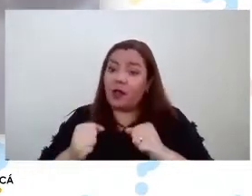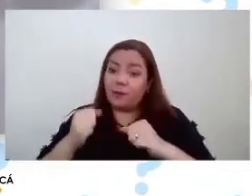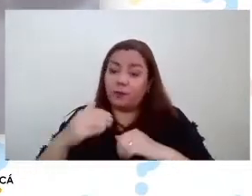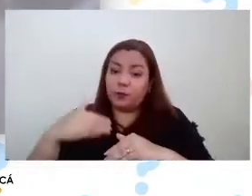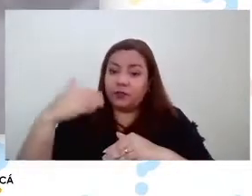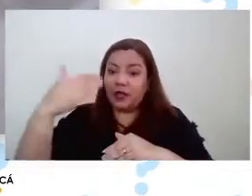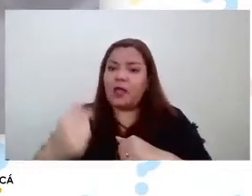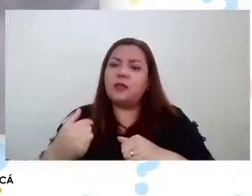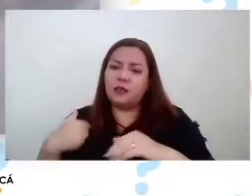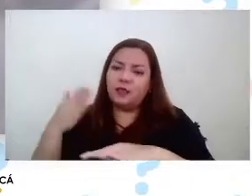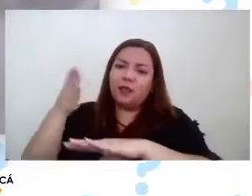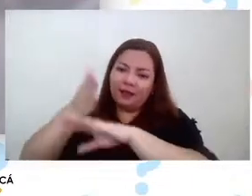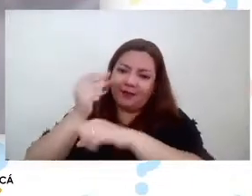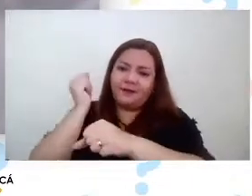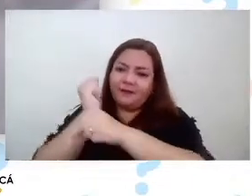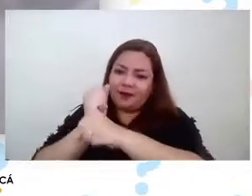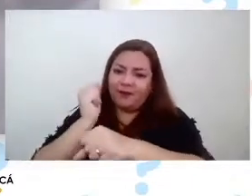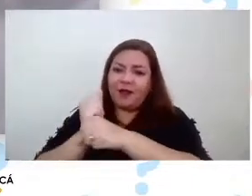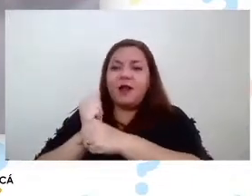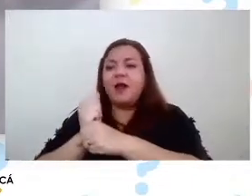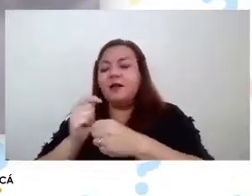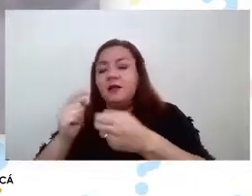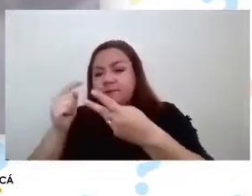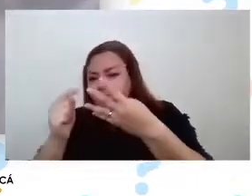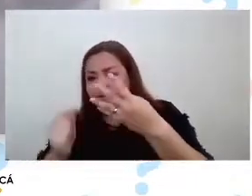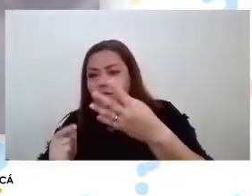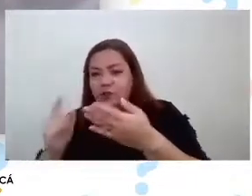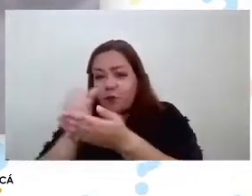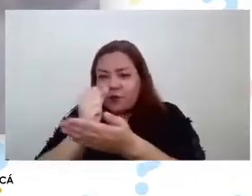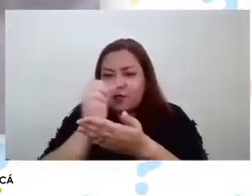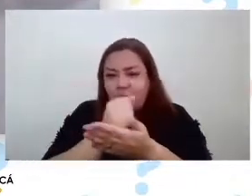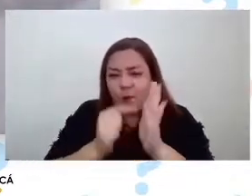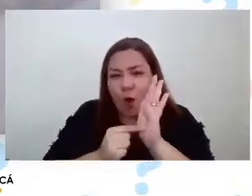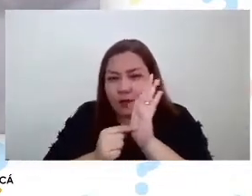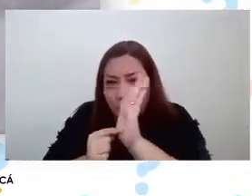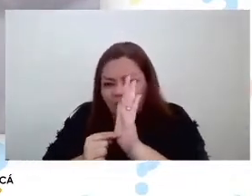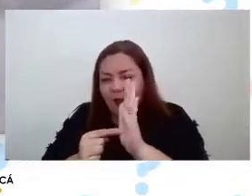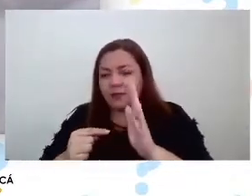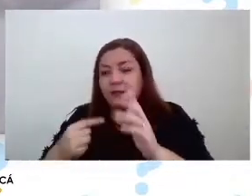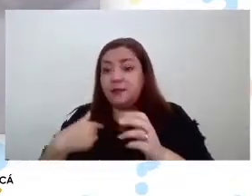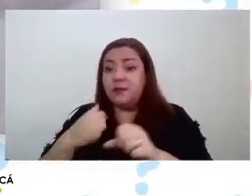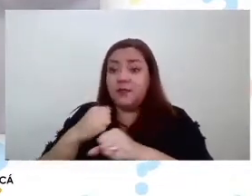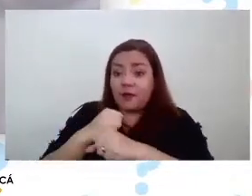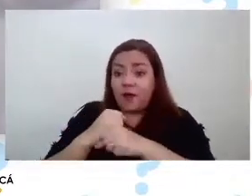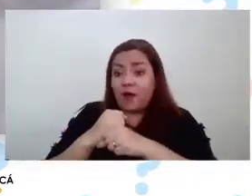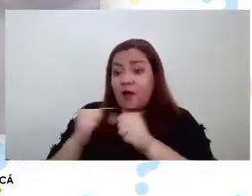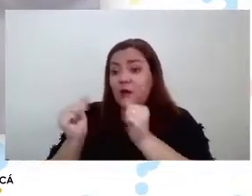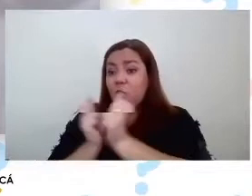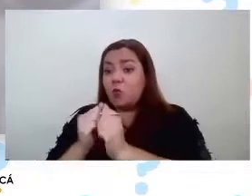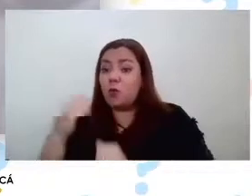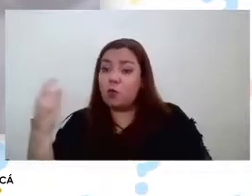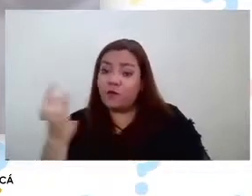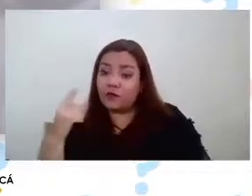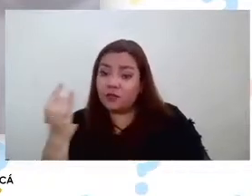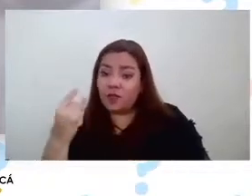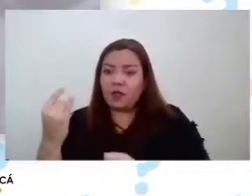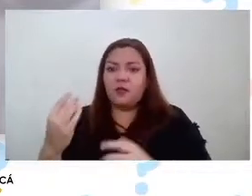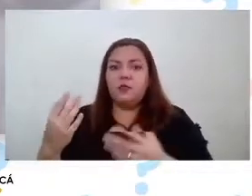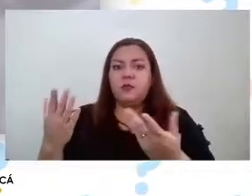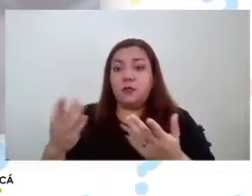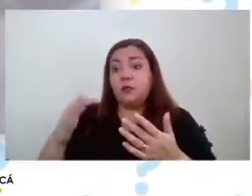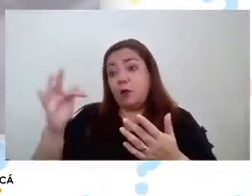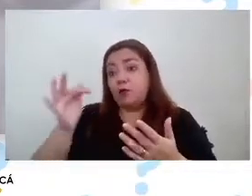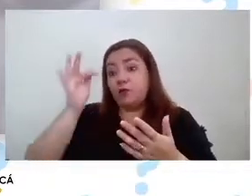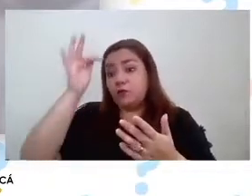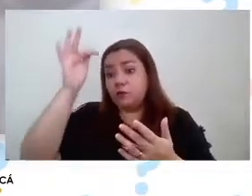terreno de obtener muestras de trabajar asociado a alguna universidad quizá en el futuro